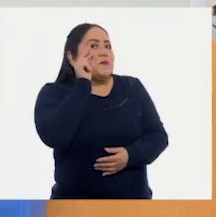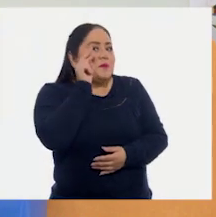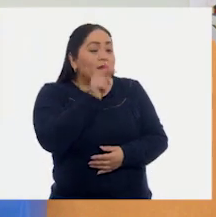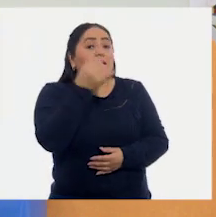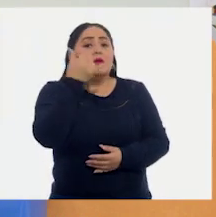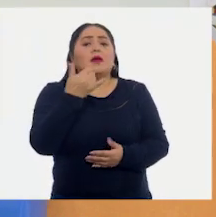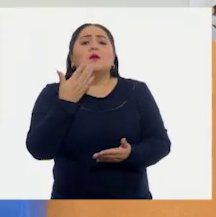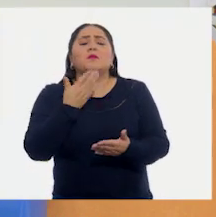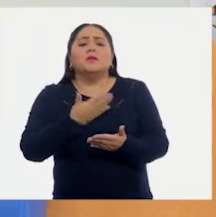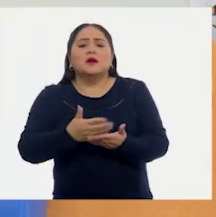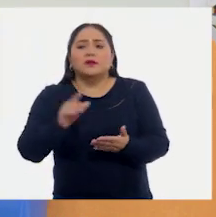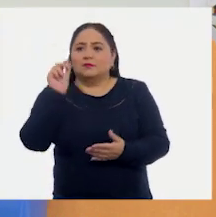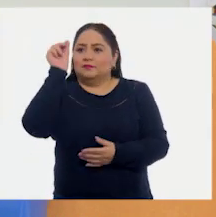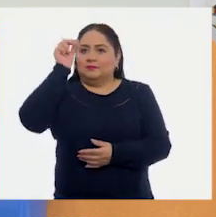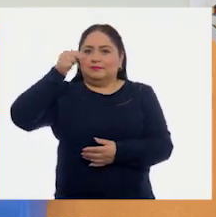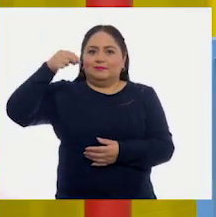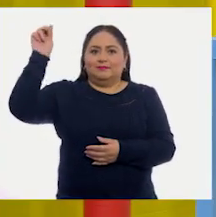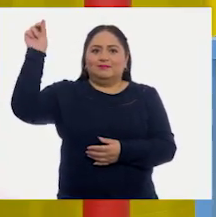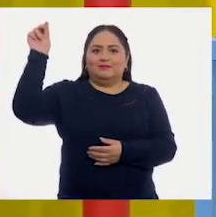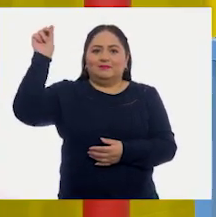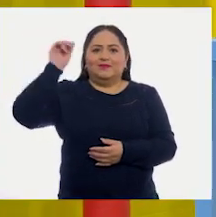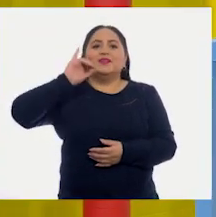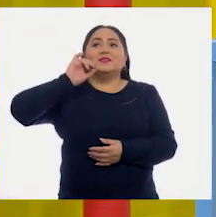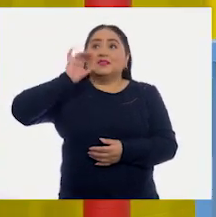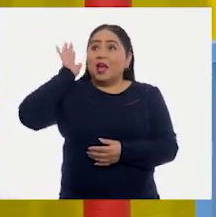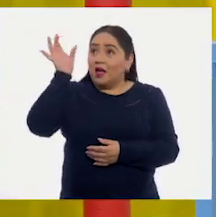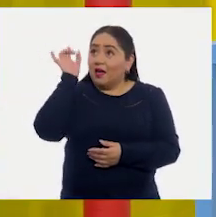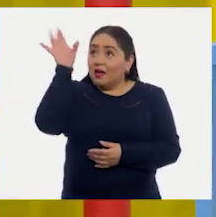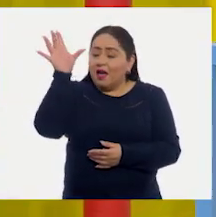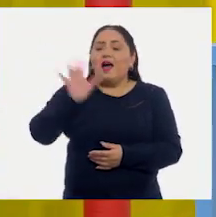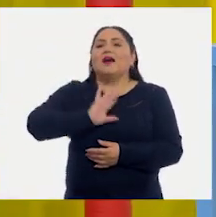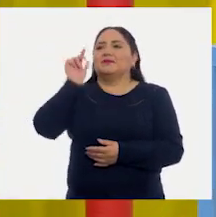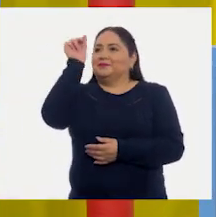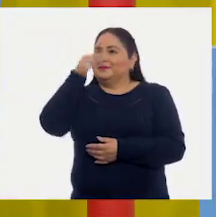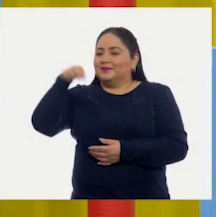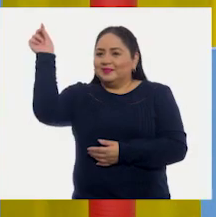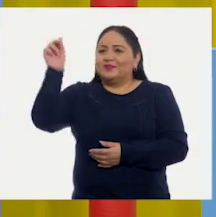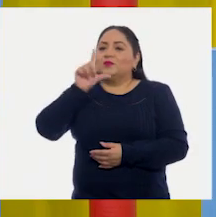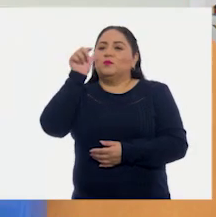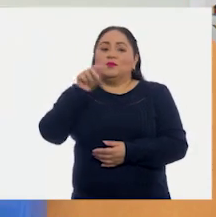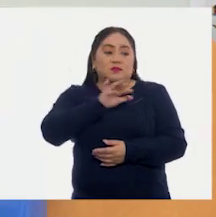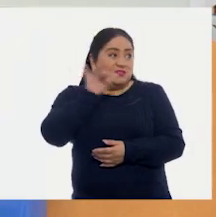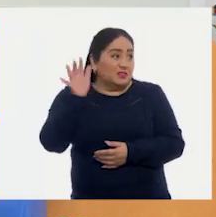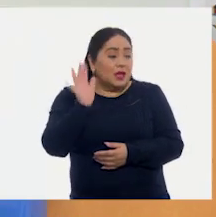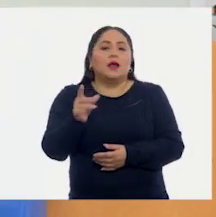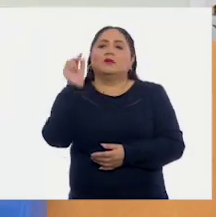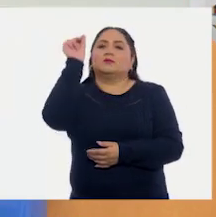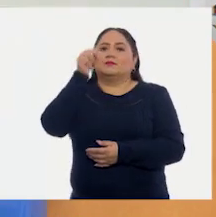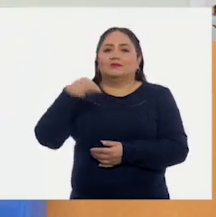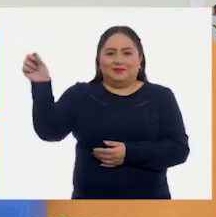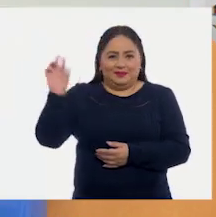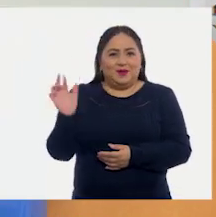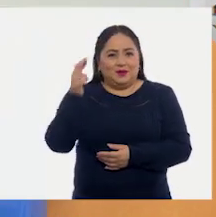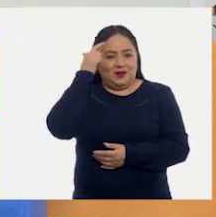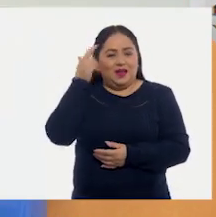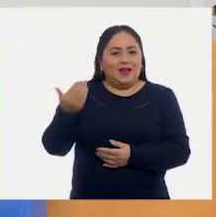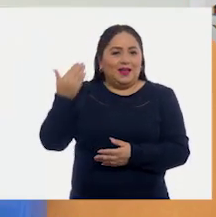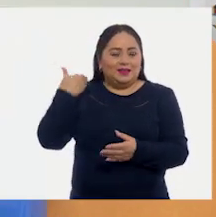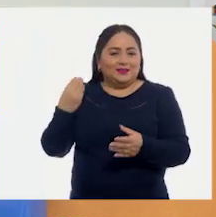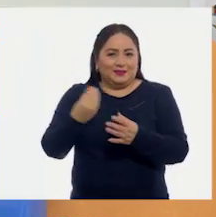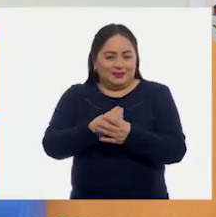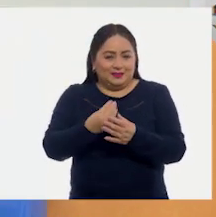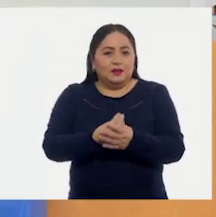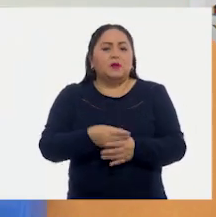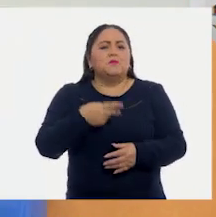y además poníamos una palomita. Es verdad, si ya lo habíamos leído, al final poníamos una palomita. Poníamos una palomita, ¿verdad?